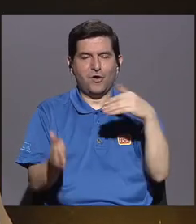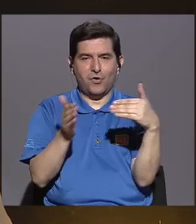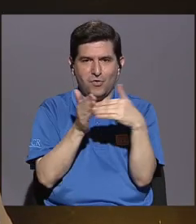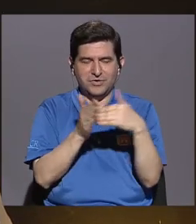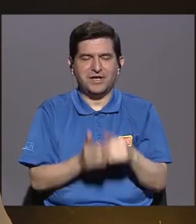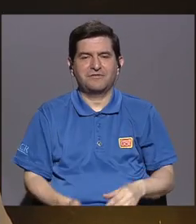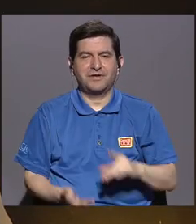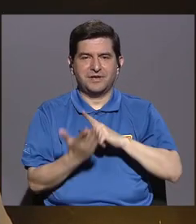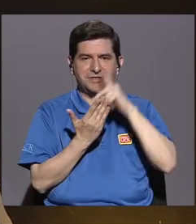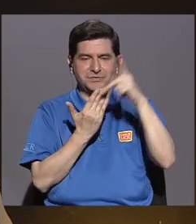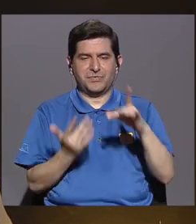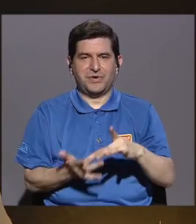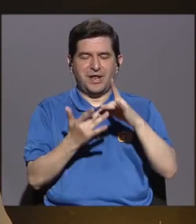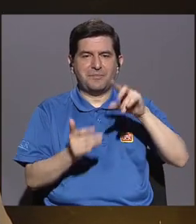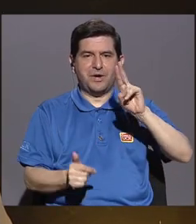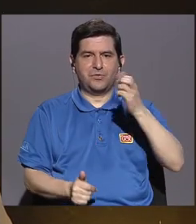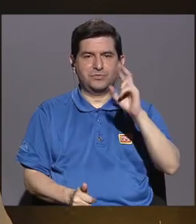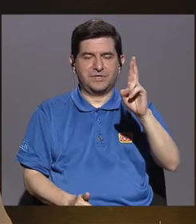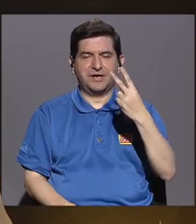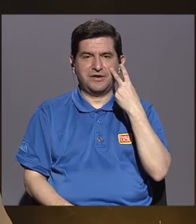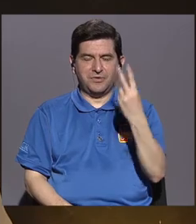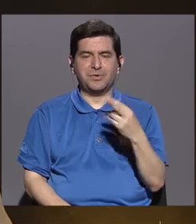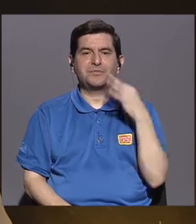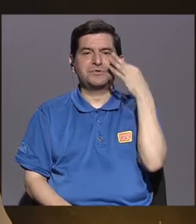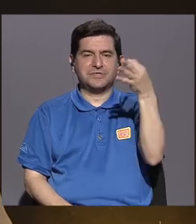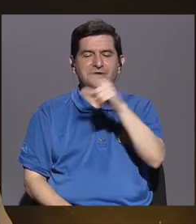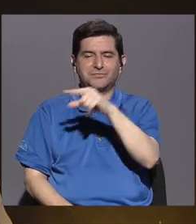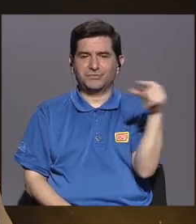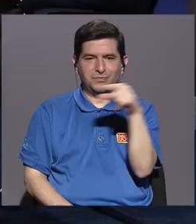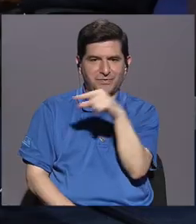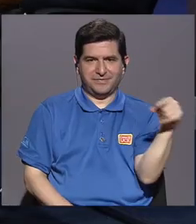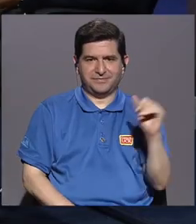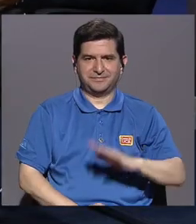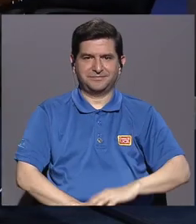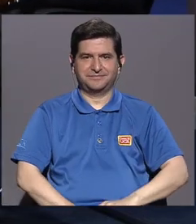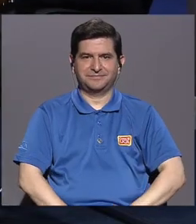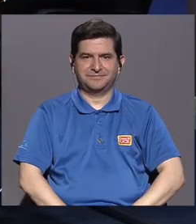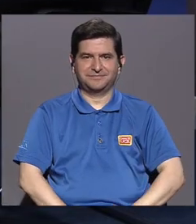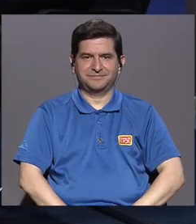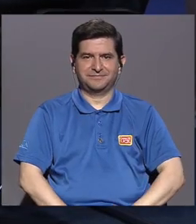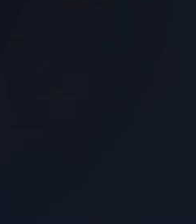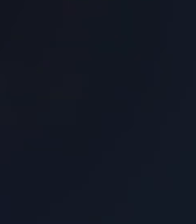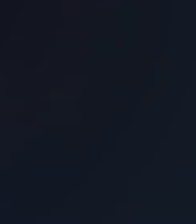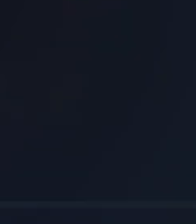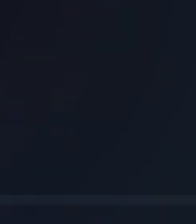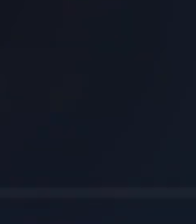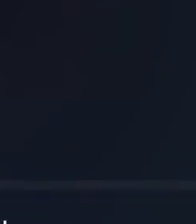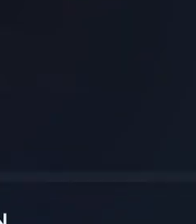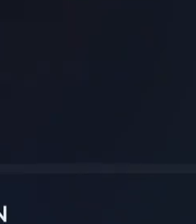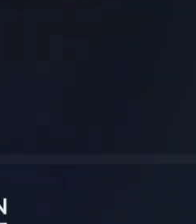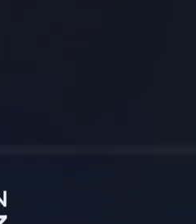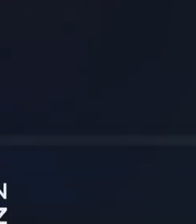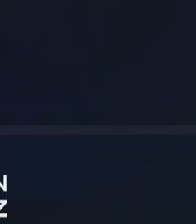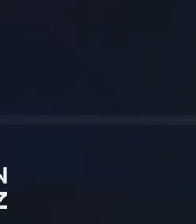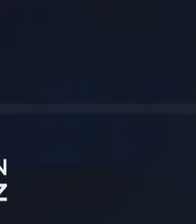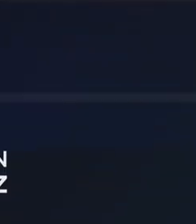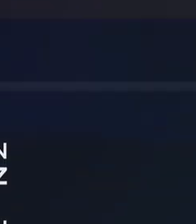una vez más en Especiales UCR. Nos vemos en las próximas semanas. ¡Suscríbete